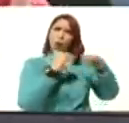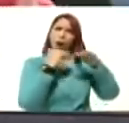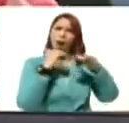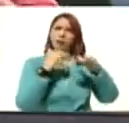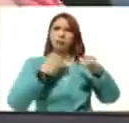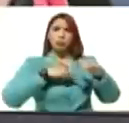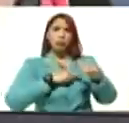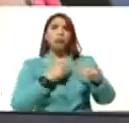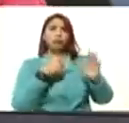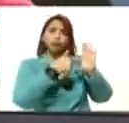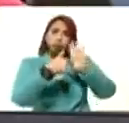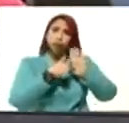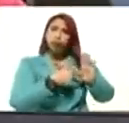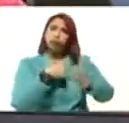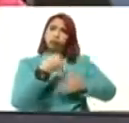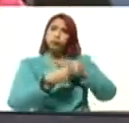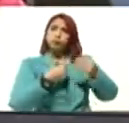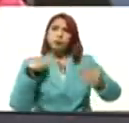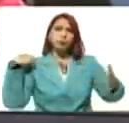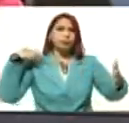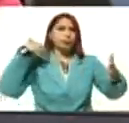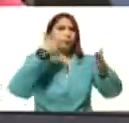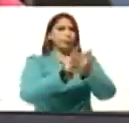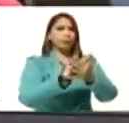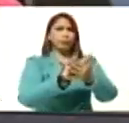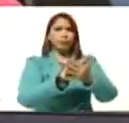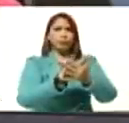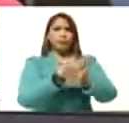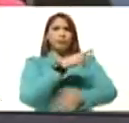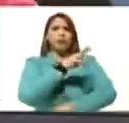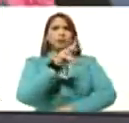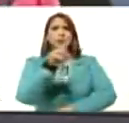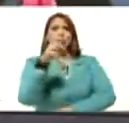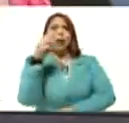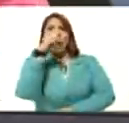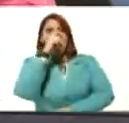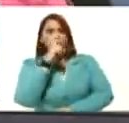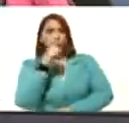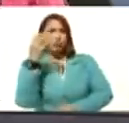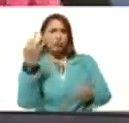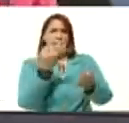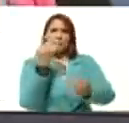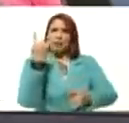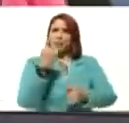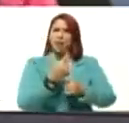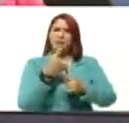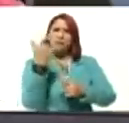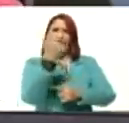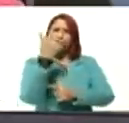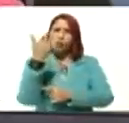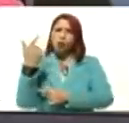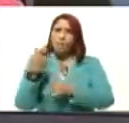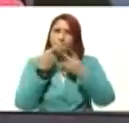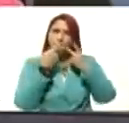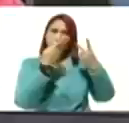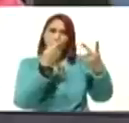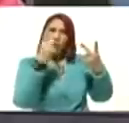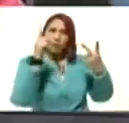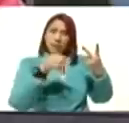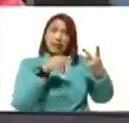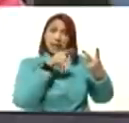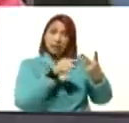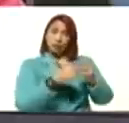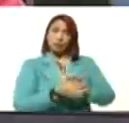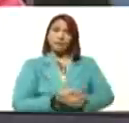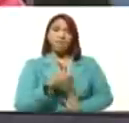demostrado con hechos a lo largo de estos 21 años. pero siempre hay que buscar y enviar el mensaje. Es una